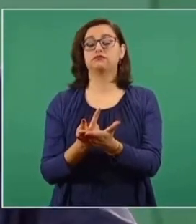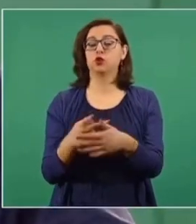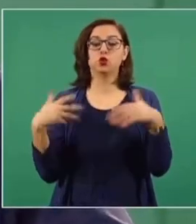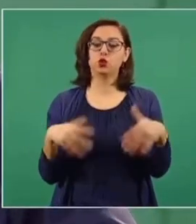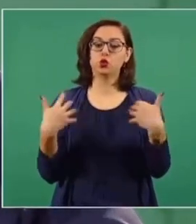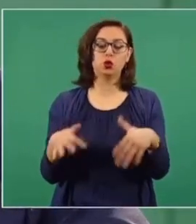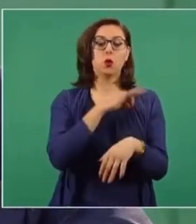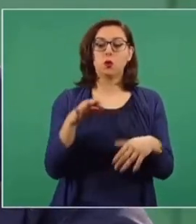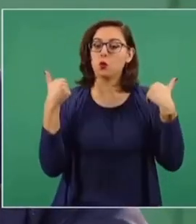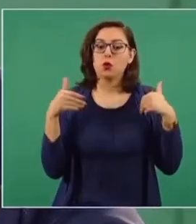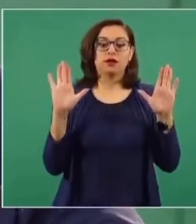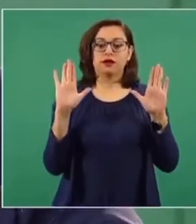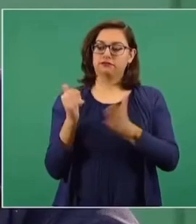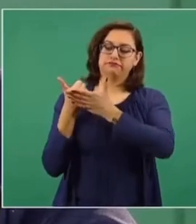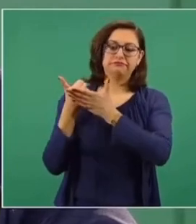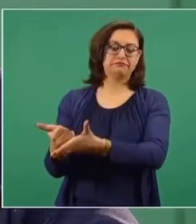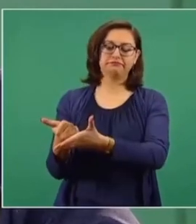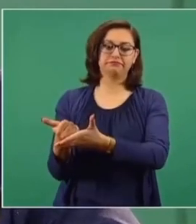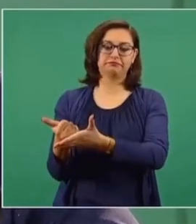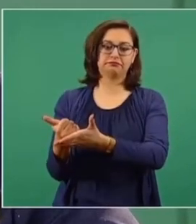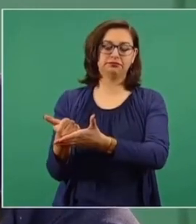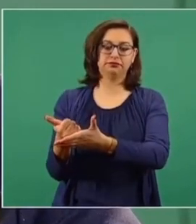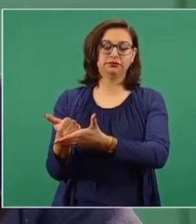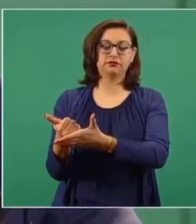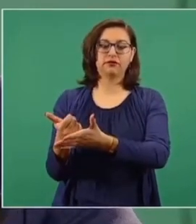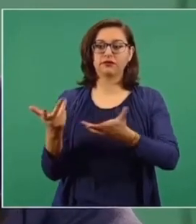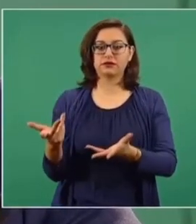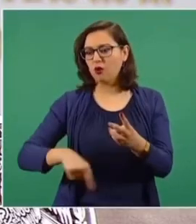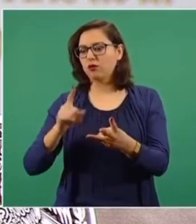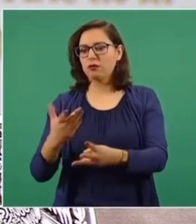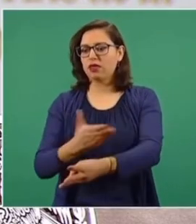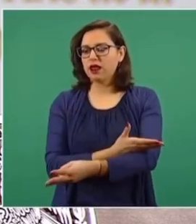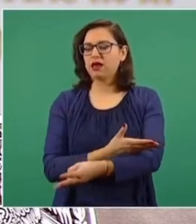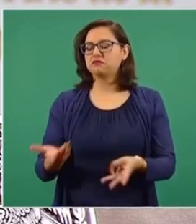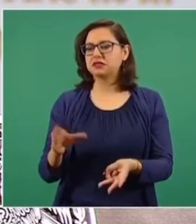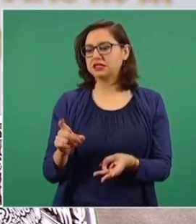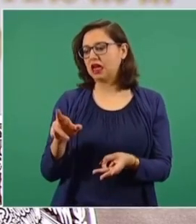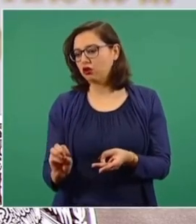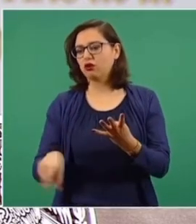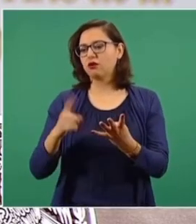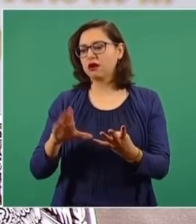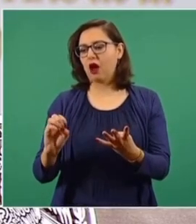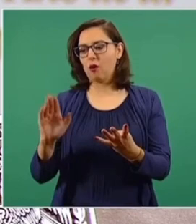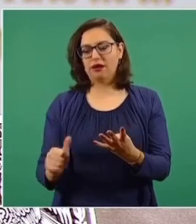ayudar muchísimo, porque podría crecer tres veces más y podrían crearse